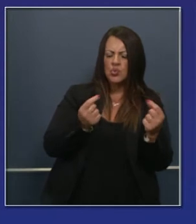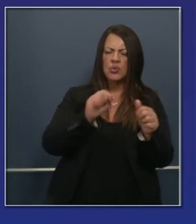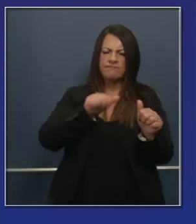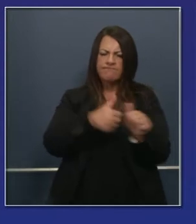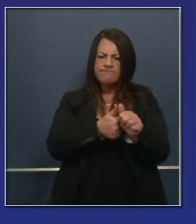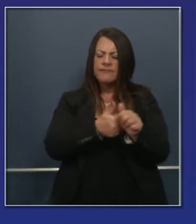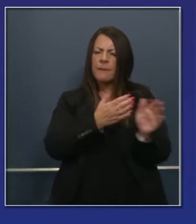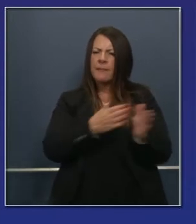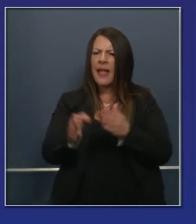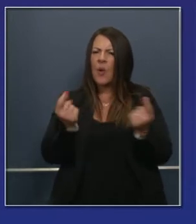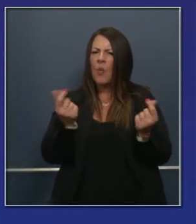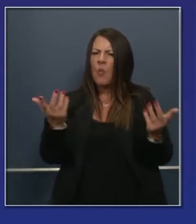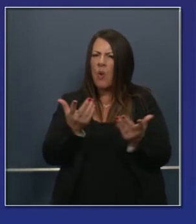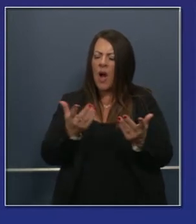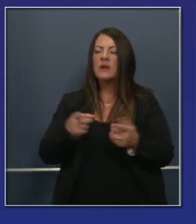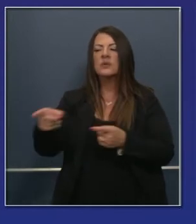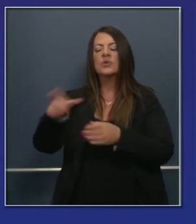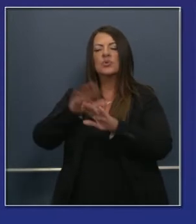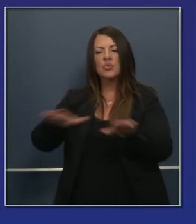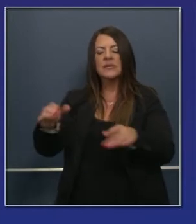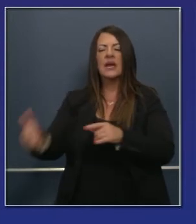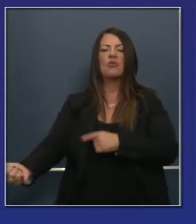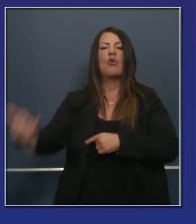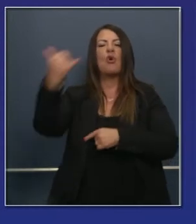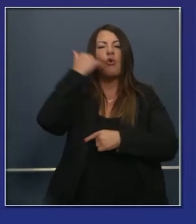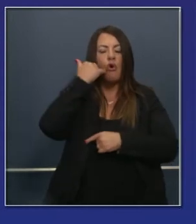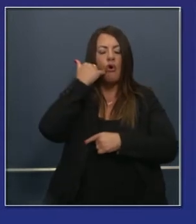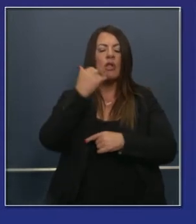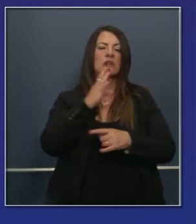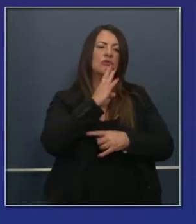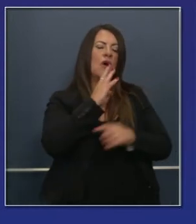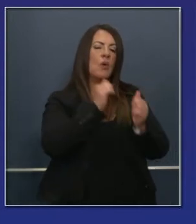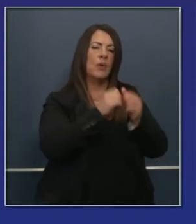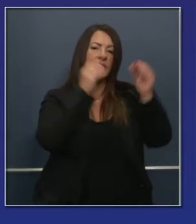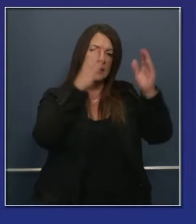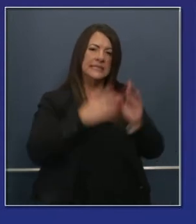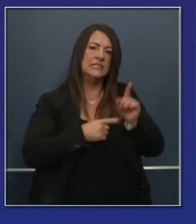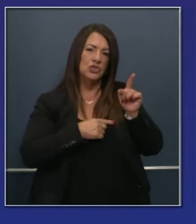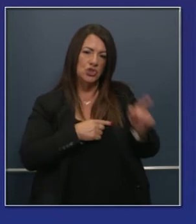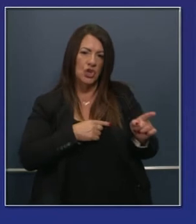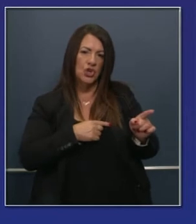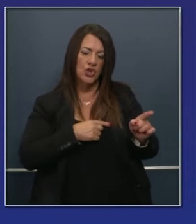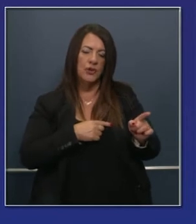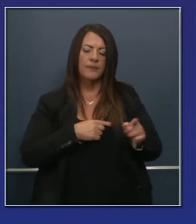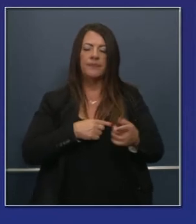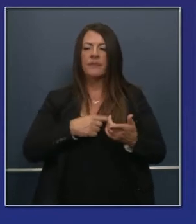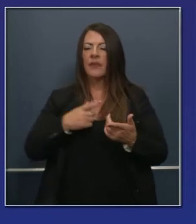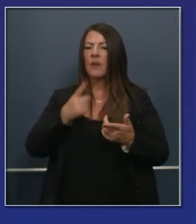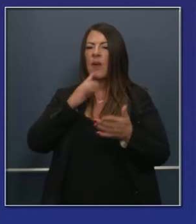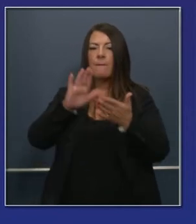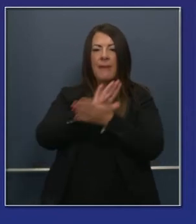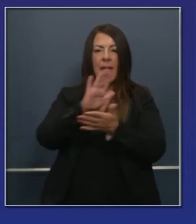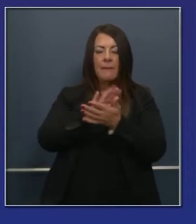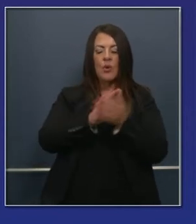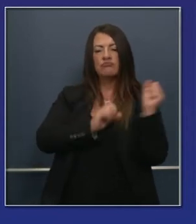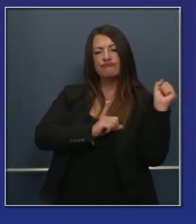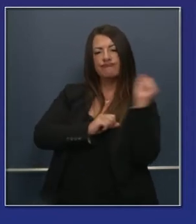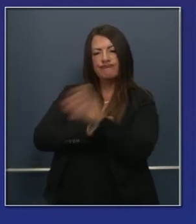plan C. Si no funciona el Wi-Fi, los niños pueden llamar por teléfono para hablar con los maestros. También tienen